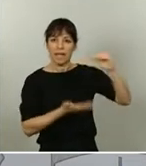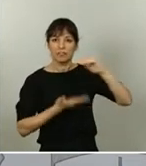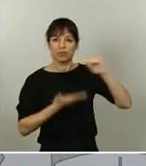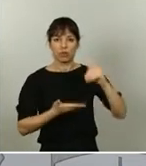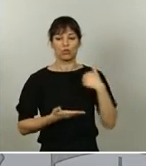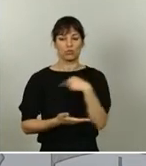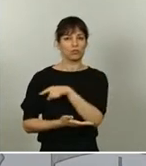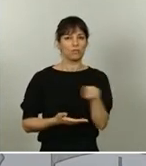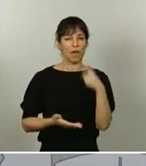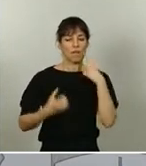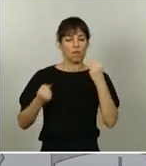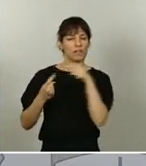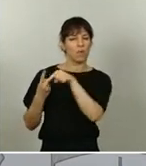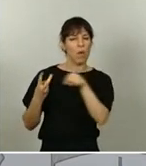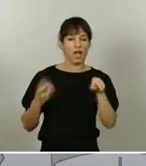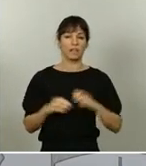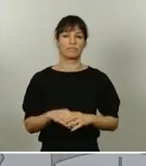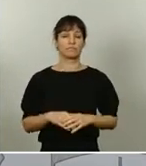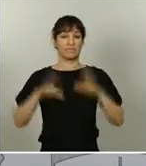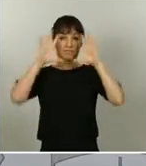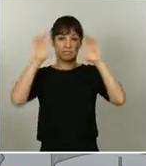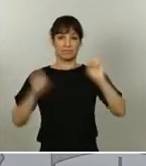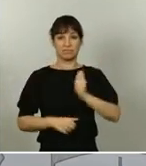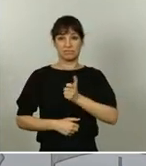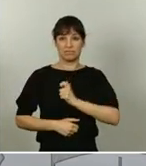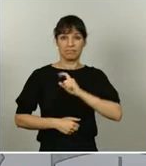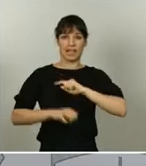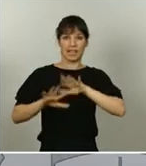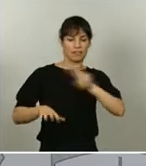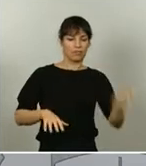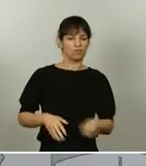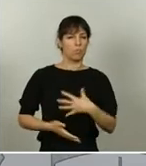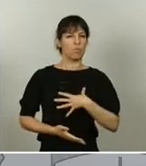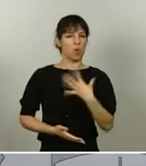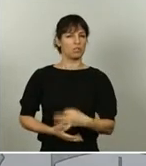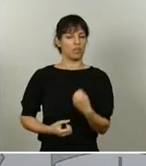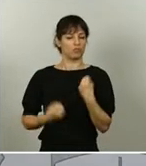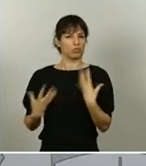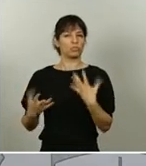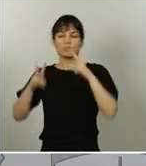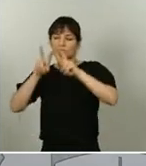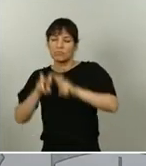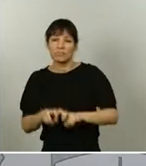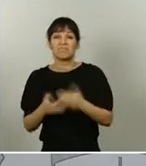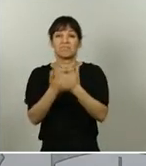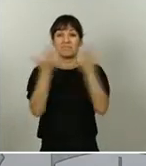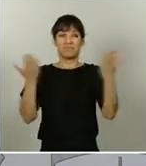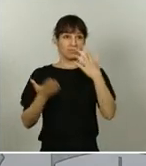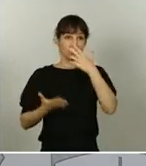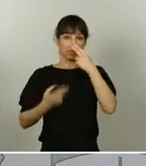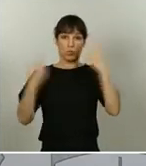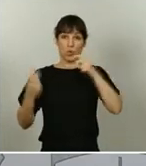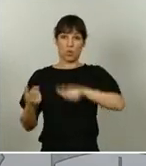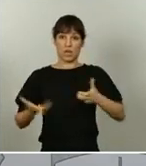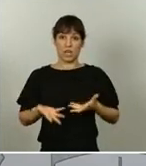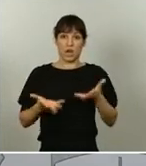de nuestras fuerzas y cuerpos de seguridad del Estado, de las Fuerzas Armadas, en definitiva, del conjunto de servidores públicos que han estado durante estas semanas